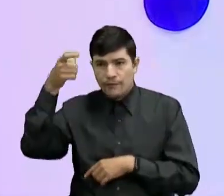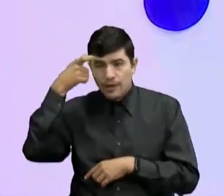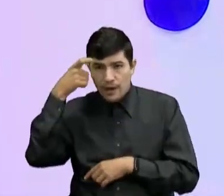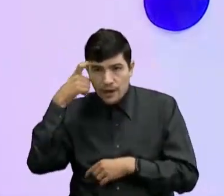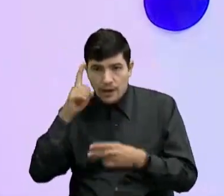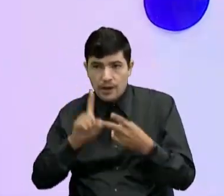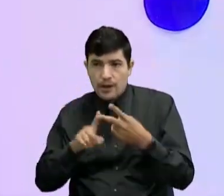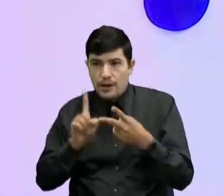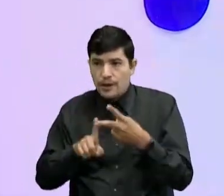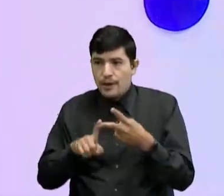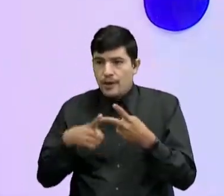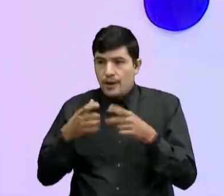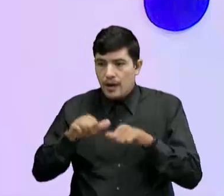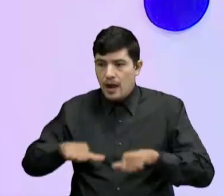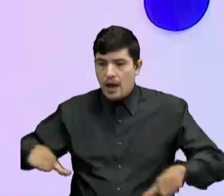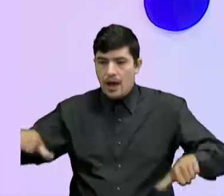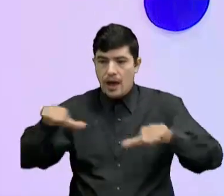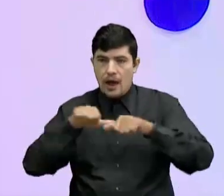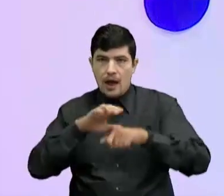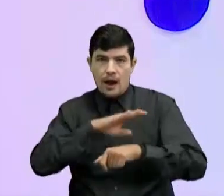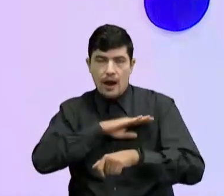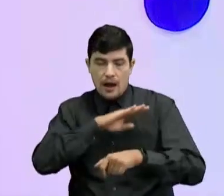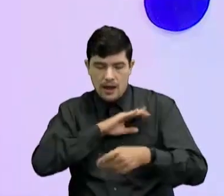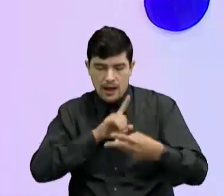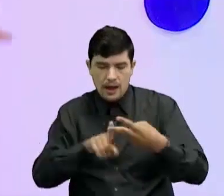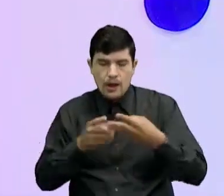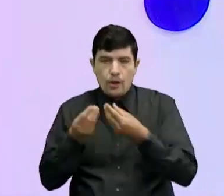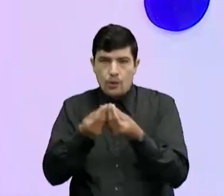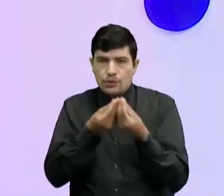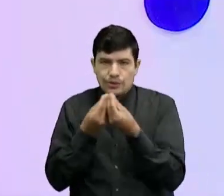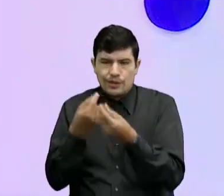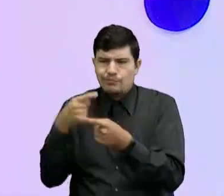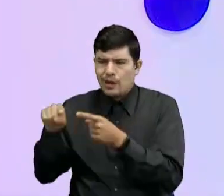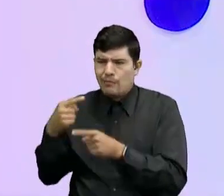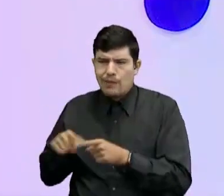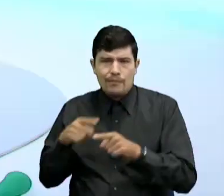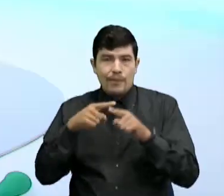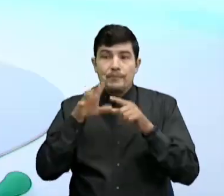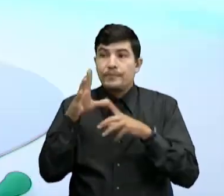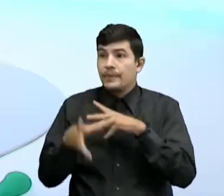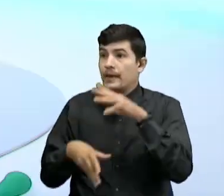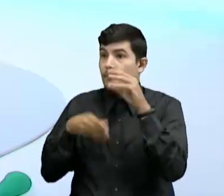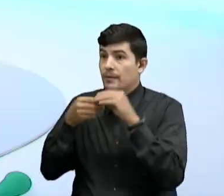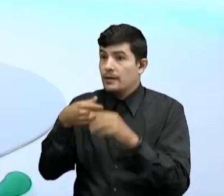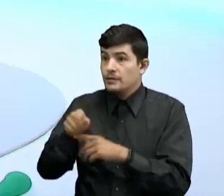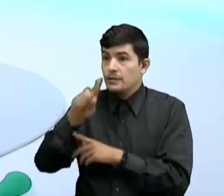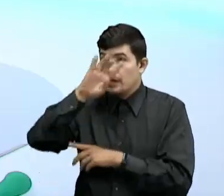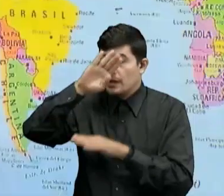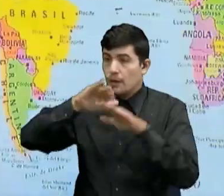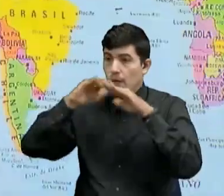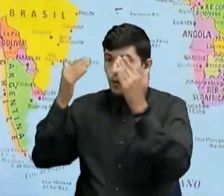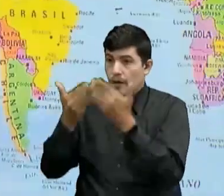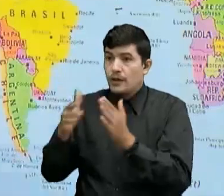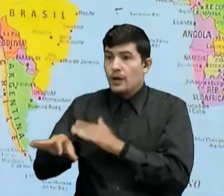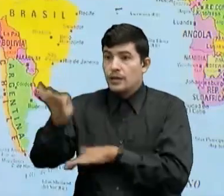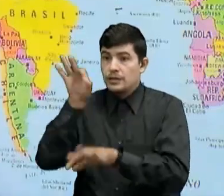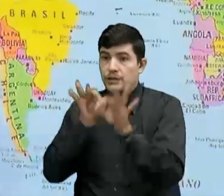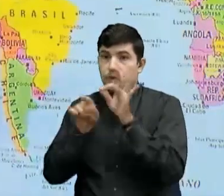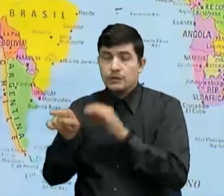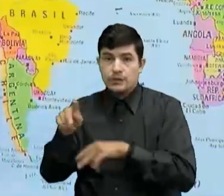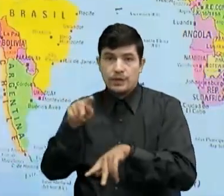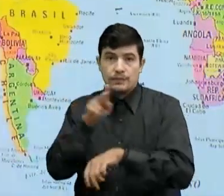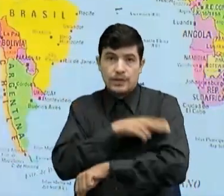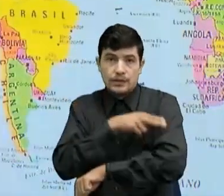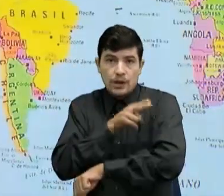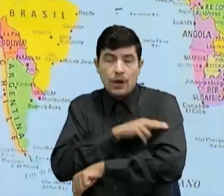A nivel local Las alcaldías Los consejos Etcétera Incluso desde el colegio Con la elección De nuestros personeros